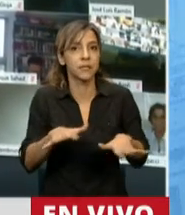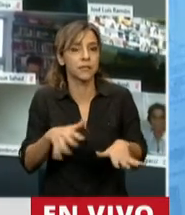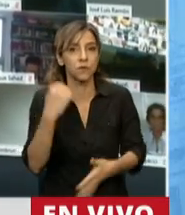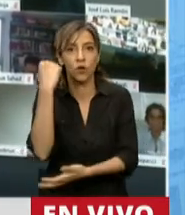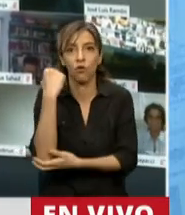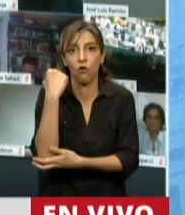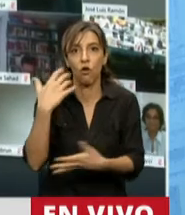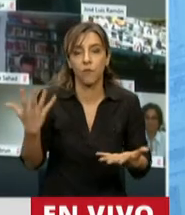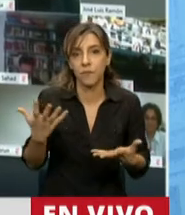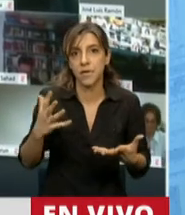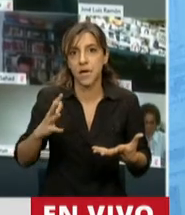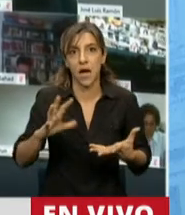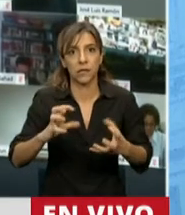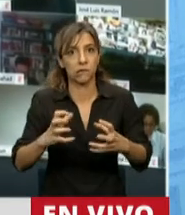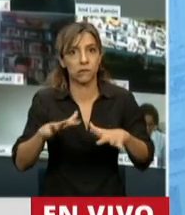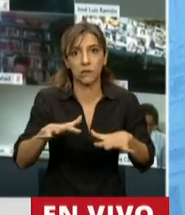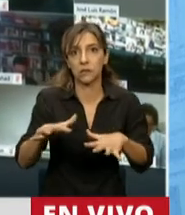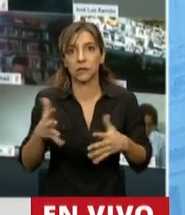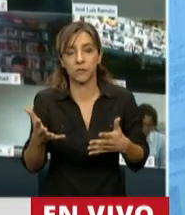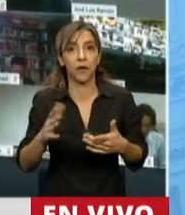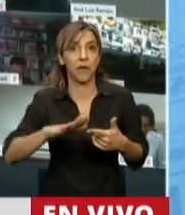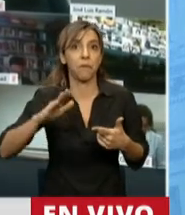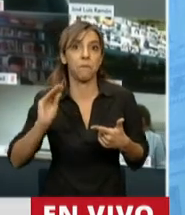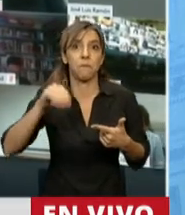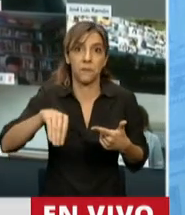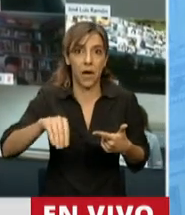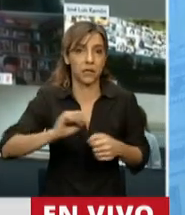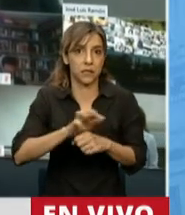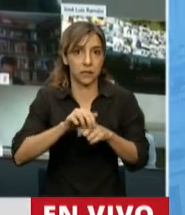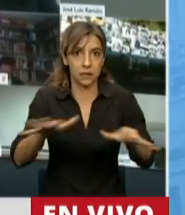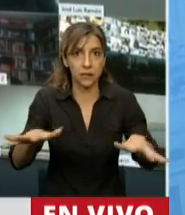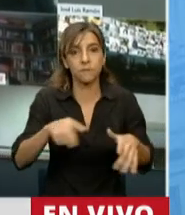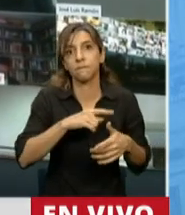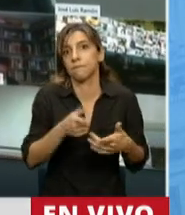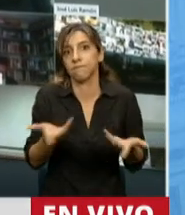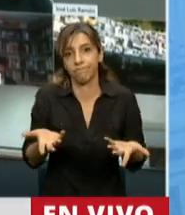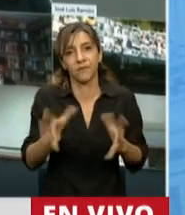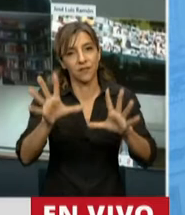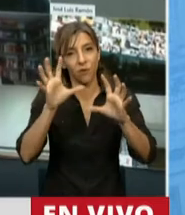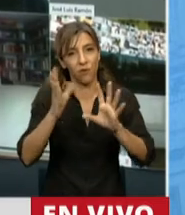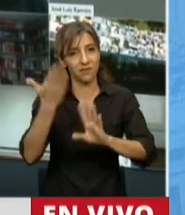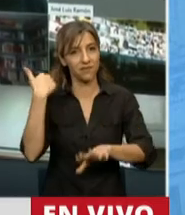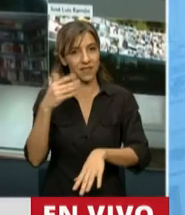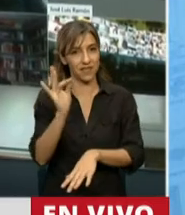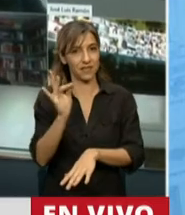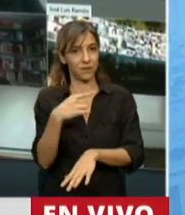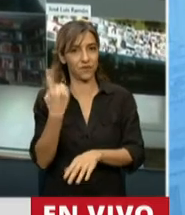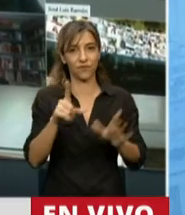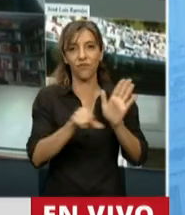las que luego se le suma la pandemia. No nos olvidemos que ya en diciembre estuvimos votando una emergencia en todos los sentidos.